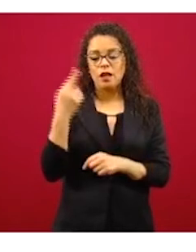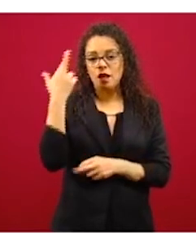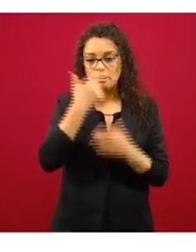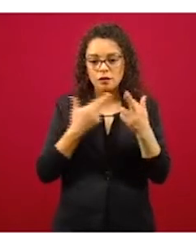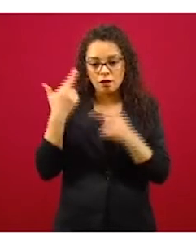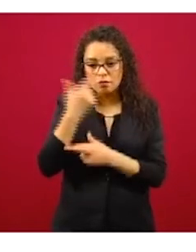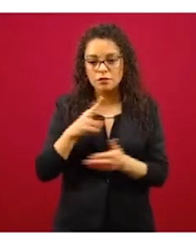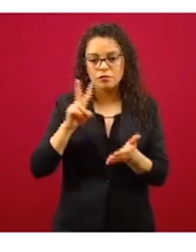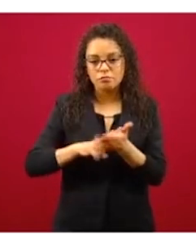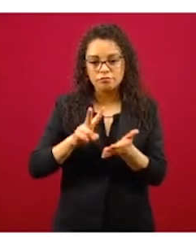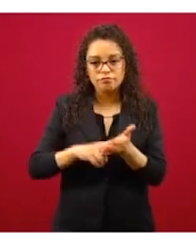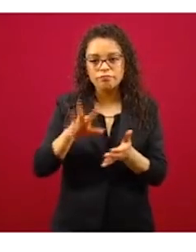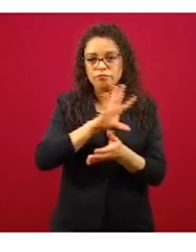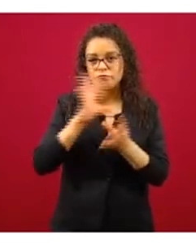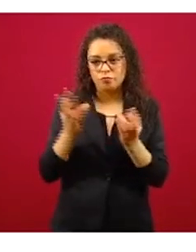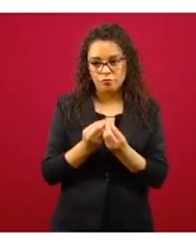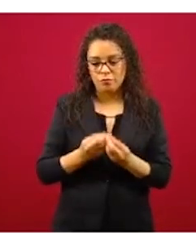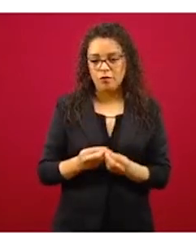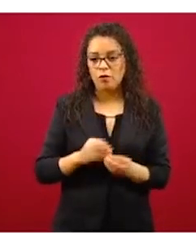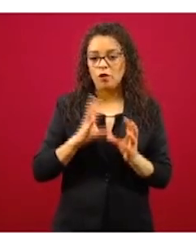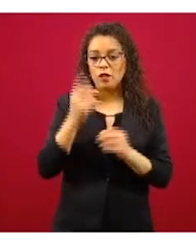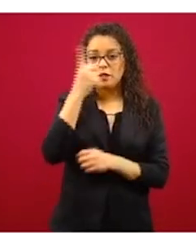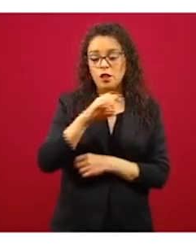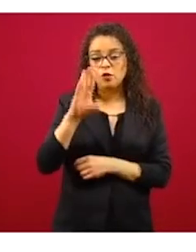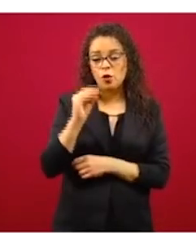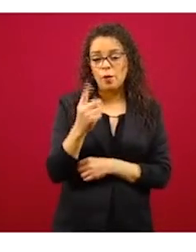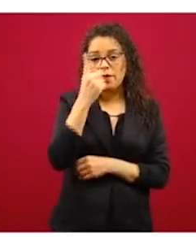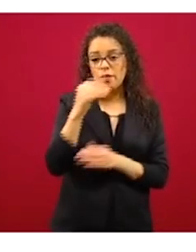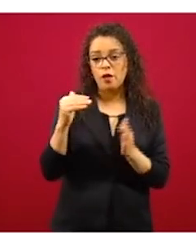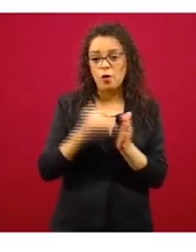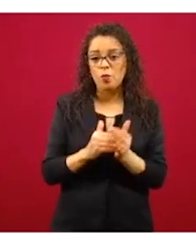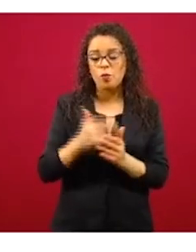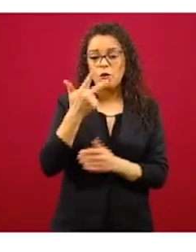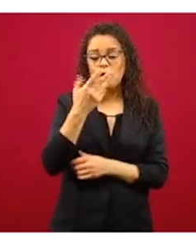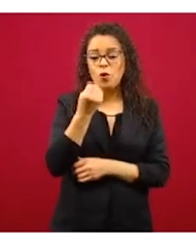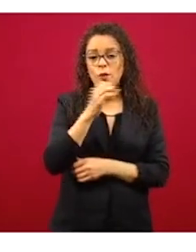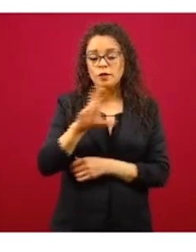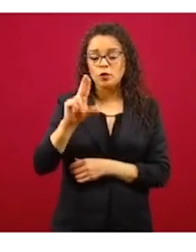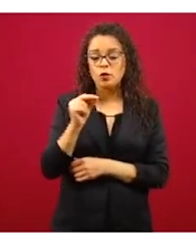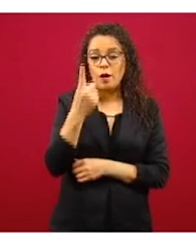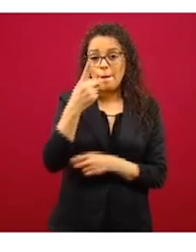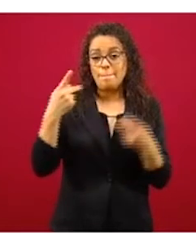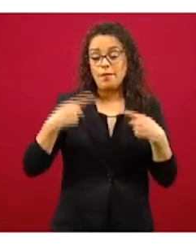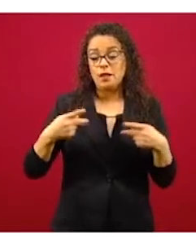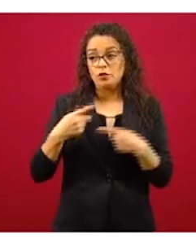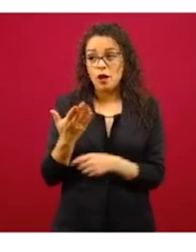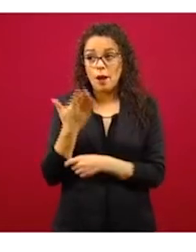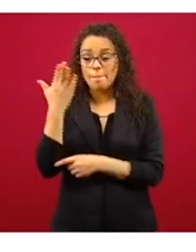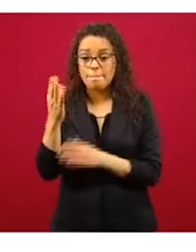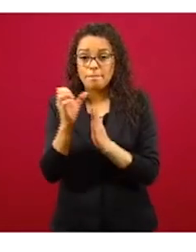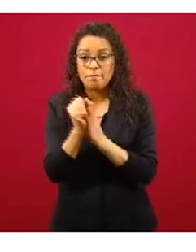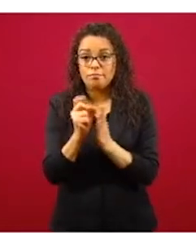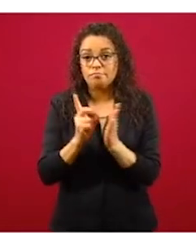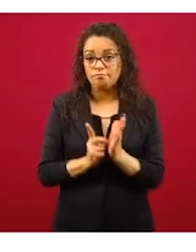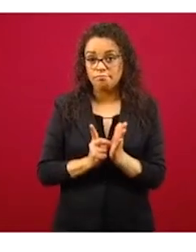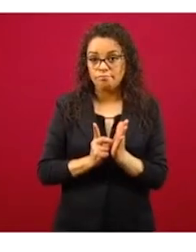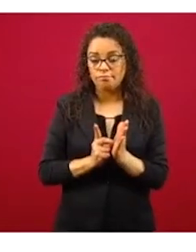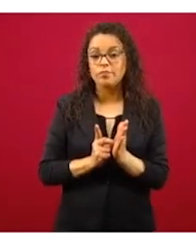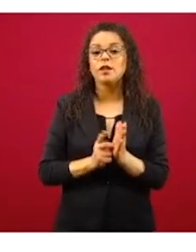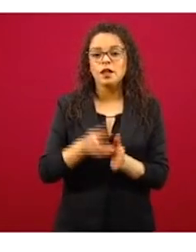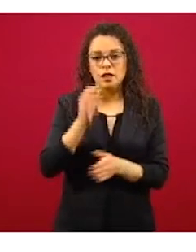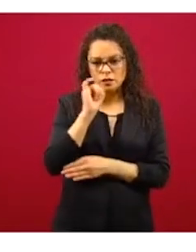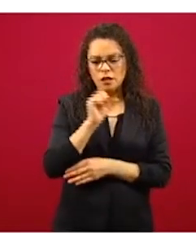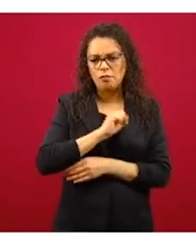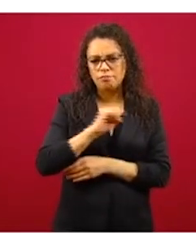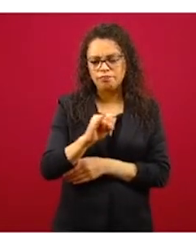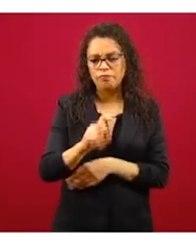total fue de 191 mil 981 personas que solicitaron y han recibido el crédito.